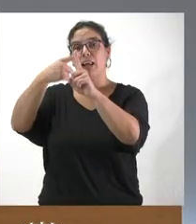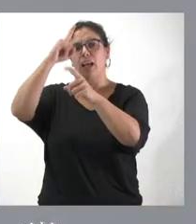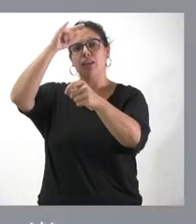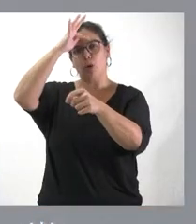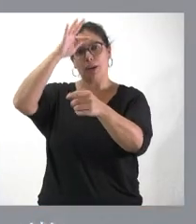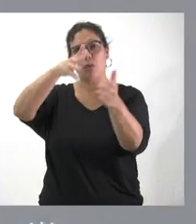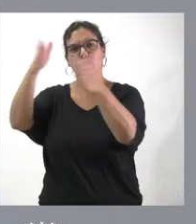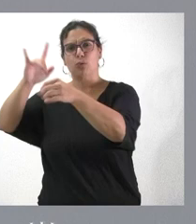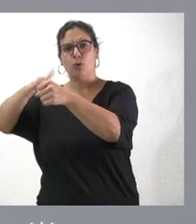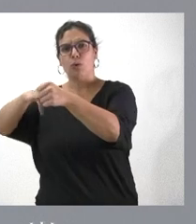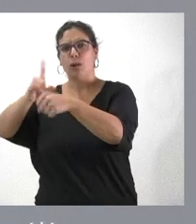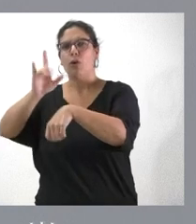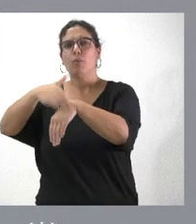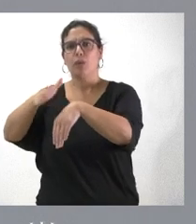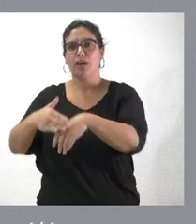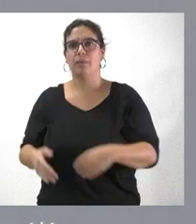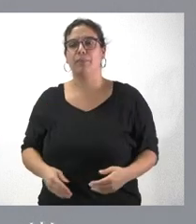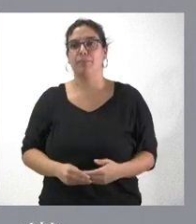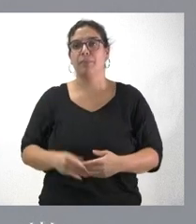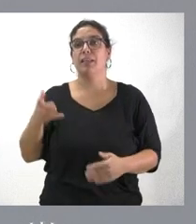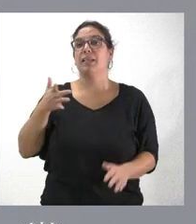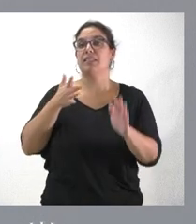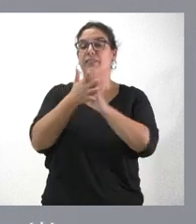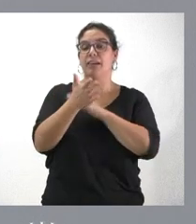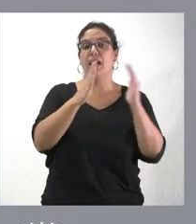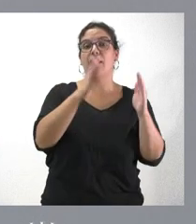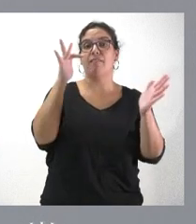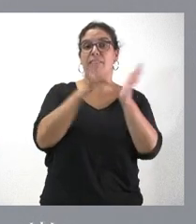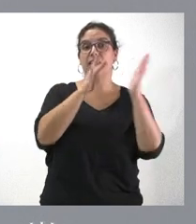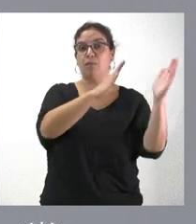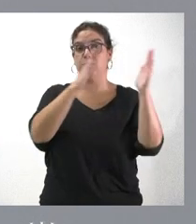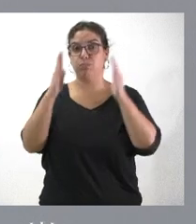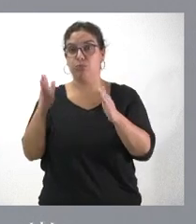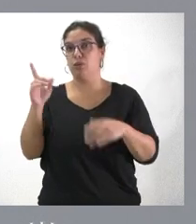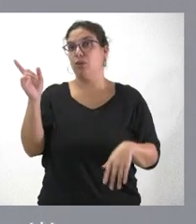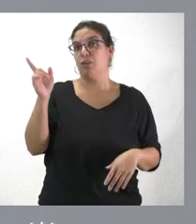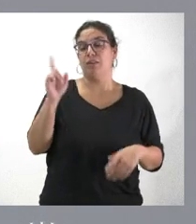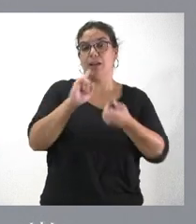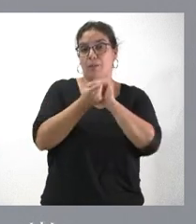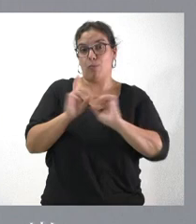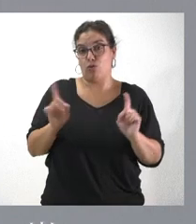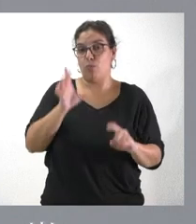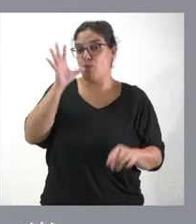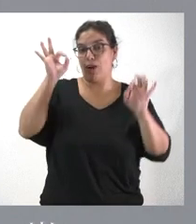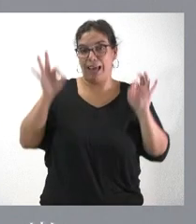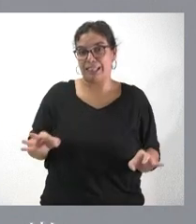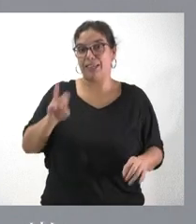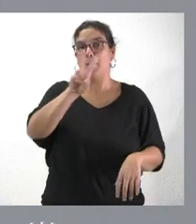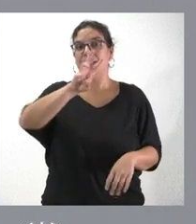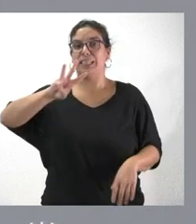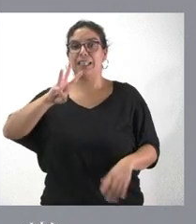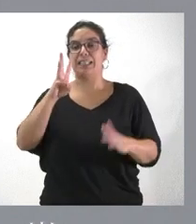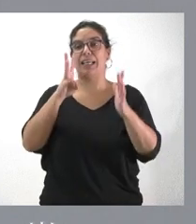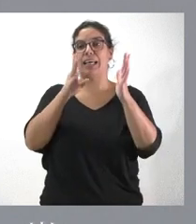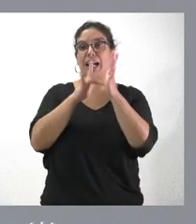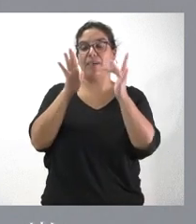Pues no trasladamos la fecha de Villalar porque, sencillamente, Villalar fue cuando fue, el 23 de abril y coincidió en domingo.